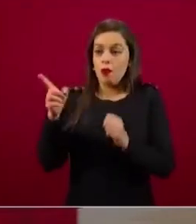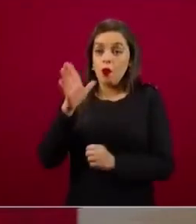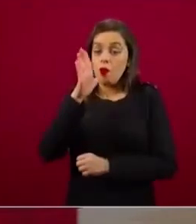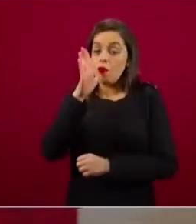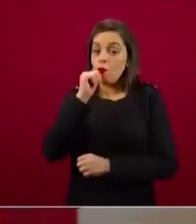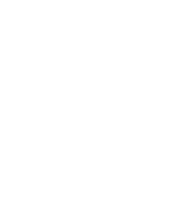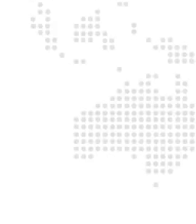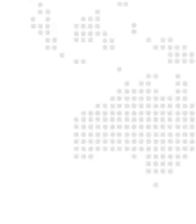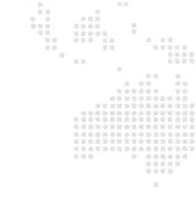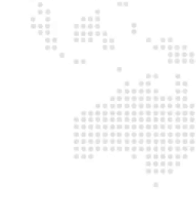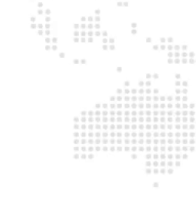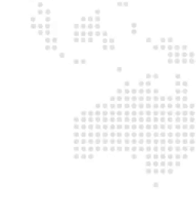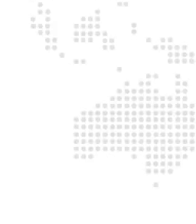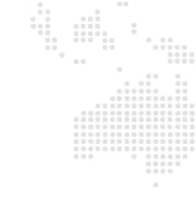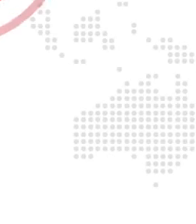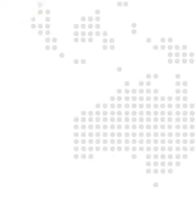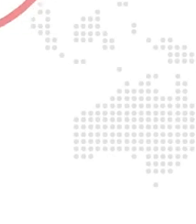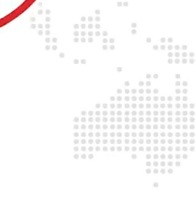apoyo.